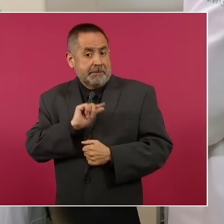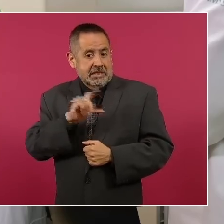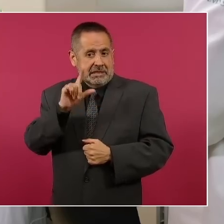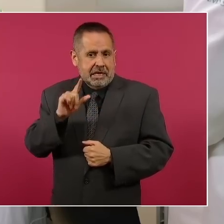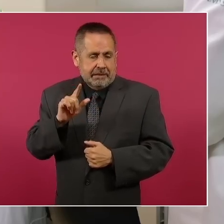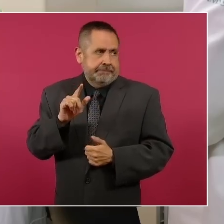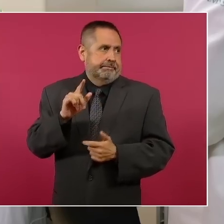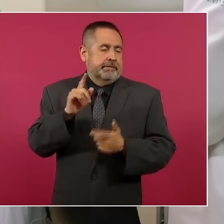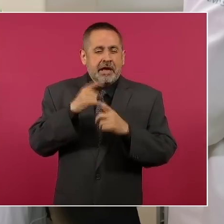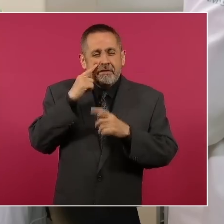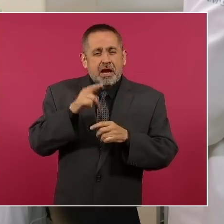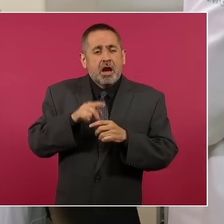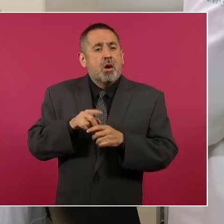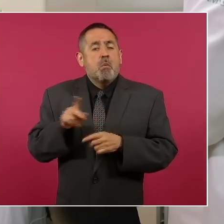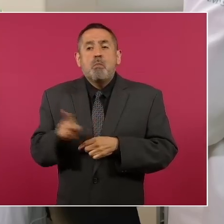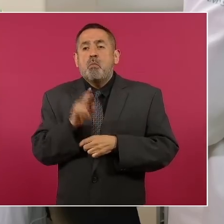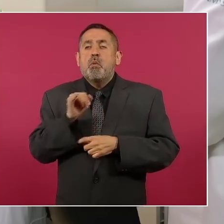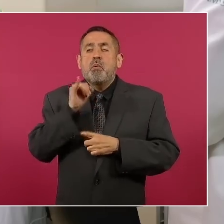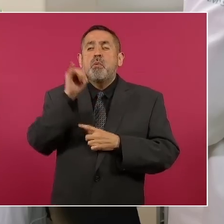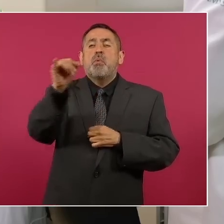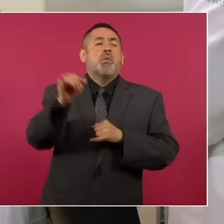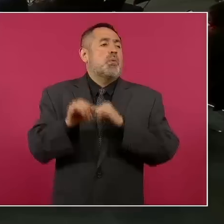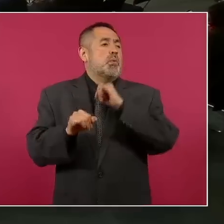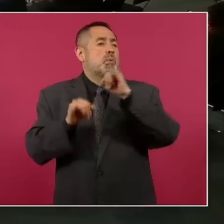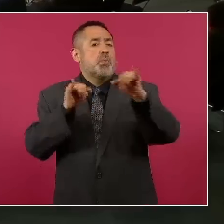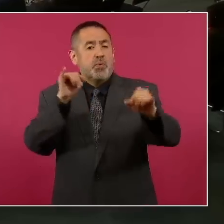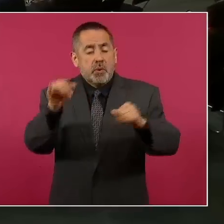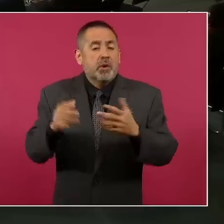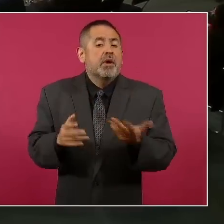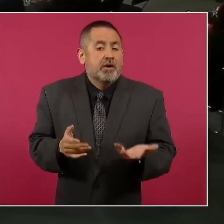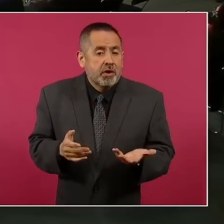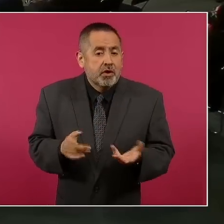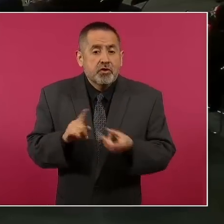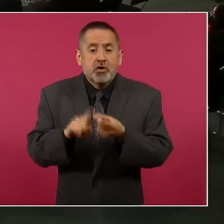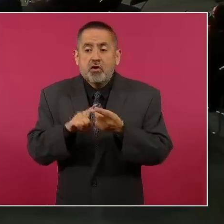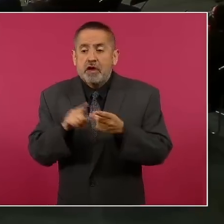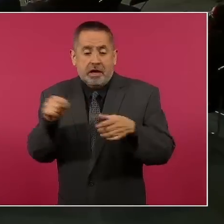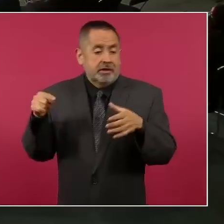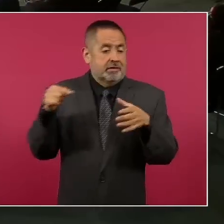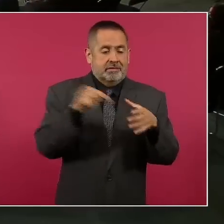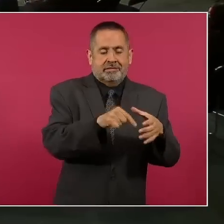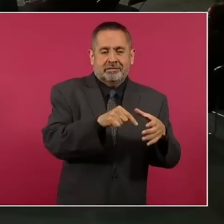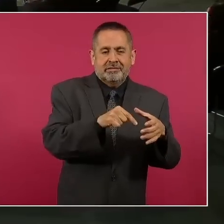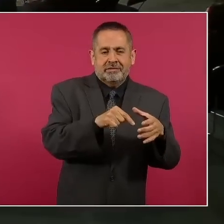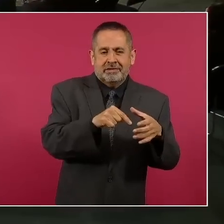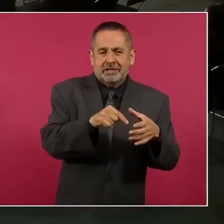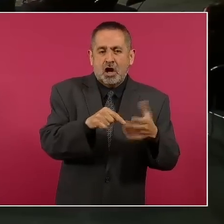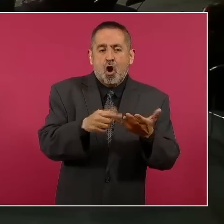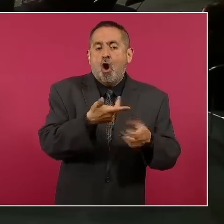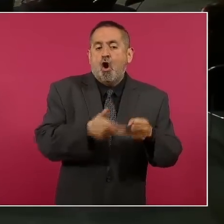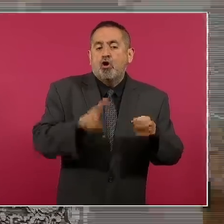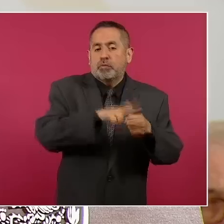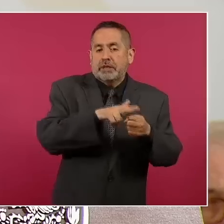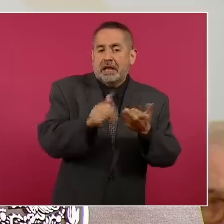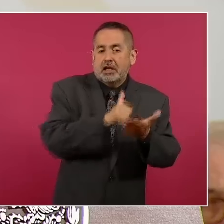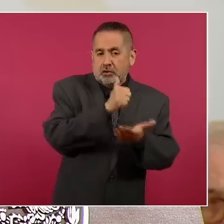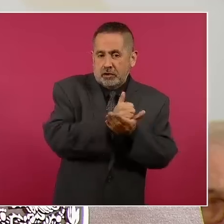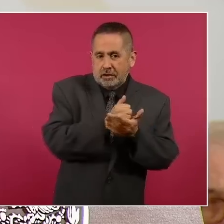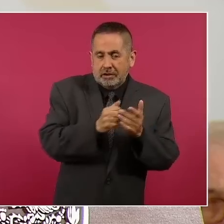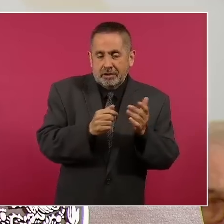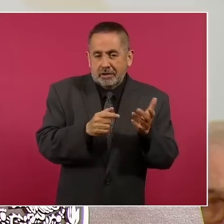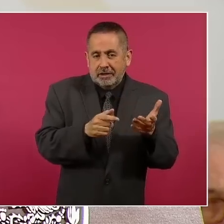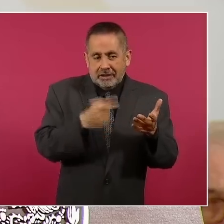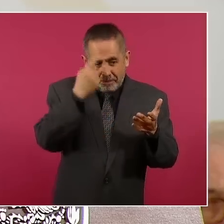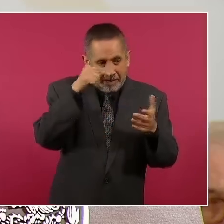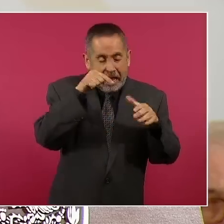zonas remotas estas consultas de especialidad están generalmente en las áreas de consulta externa que existen en los hospitales, en los consultorios que están